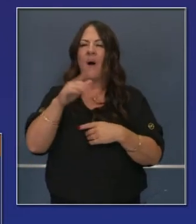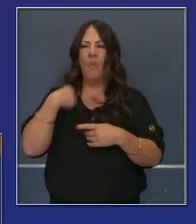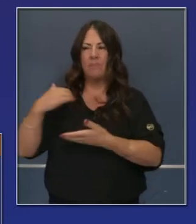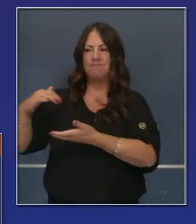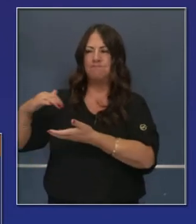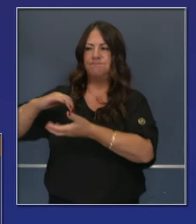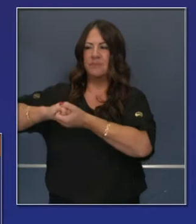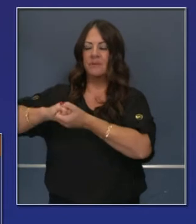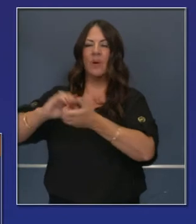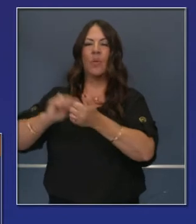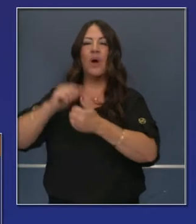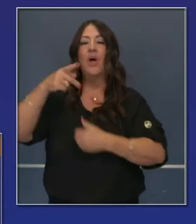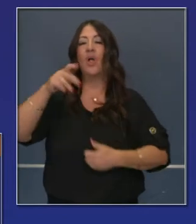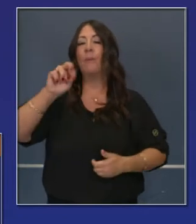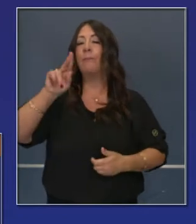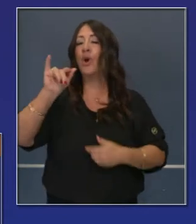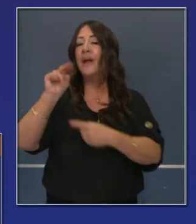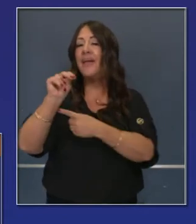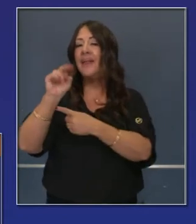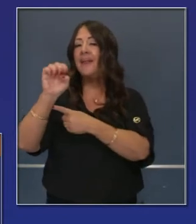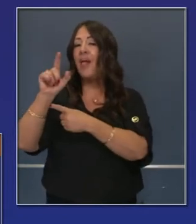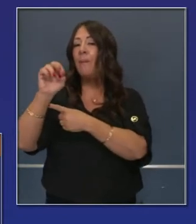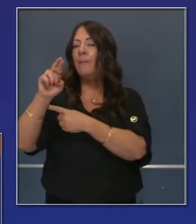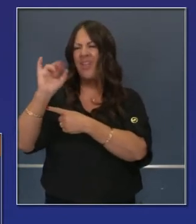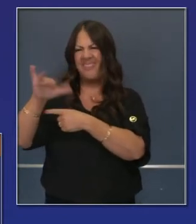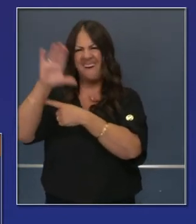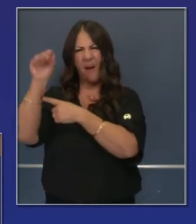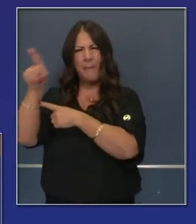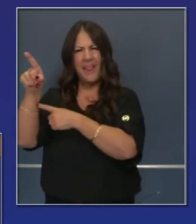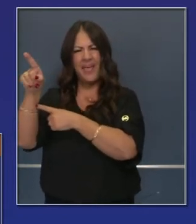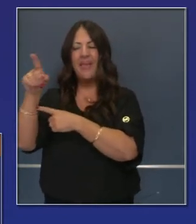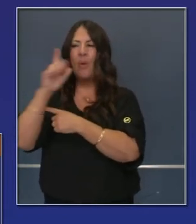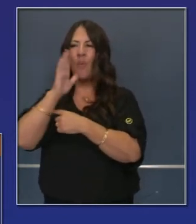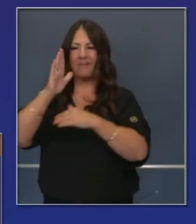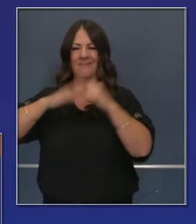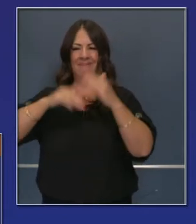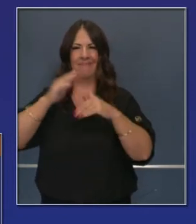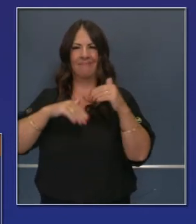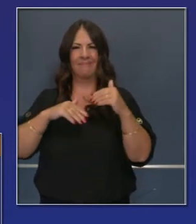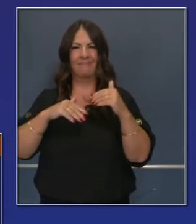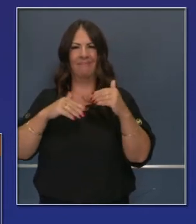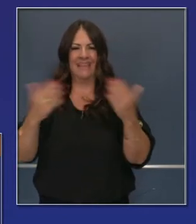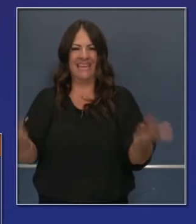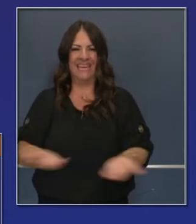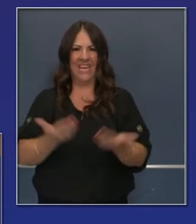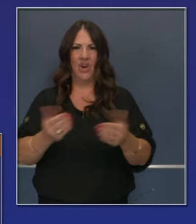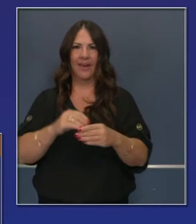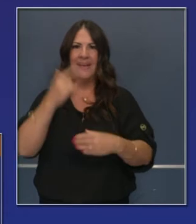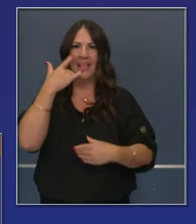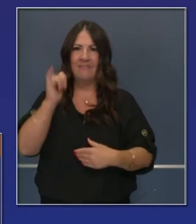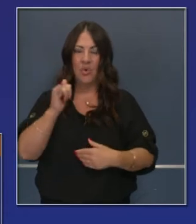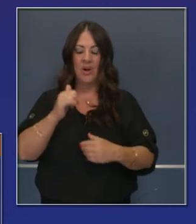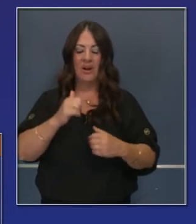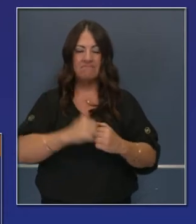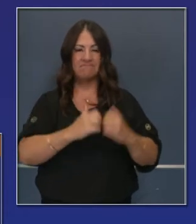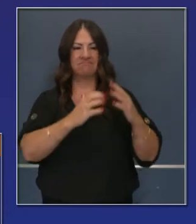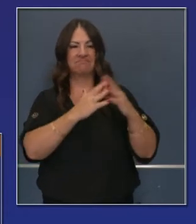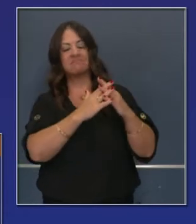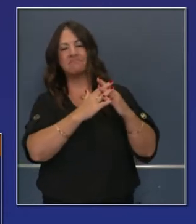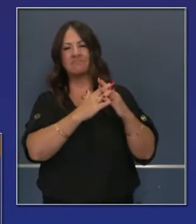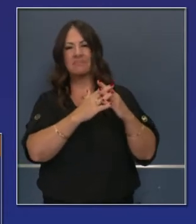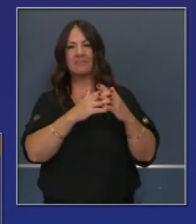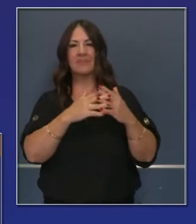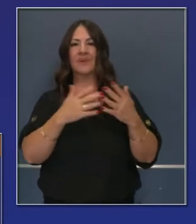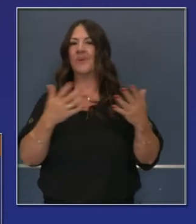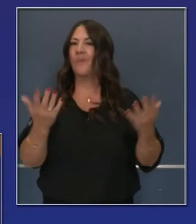un trabajo en sociedad con Perkin Elmer de desarrollar un puesto aquí en California desde